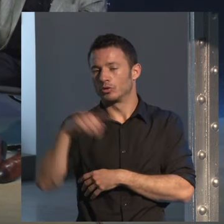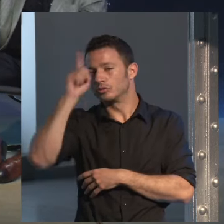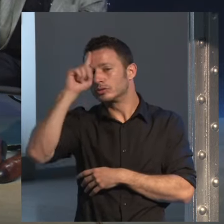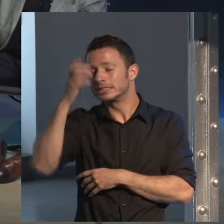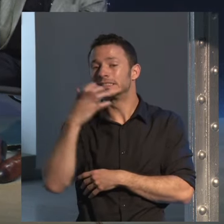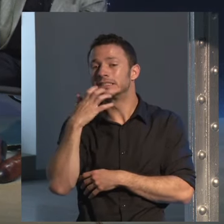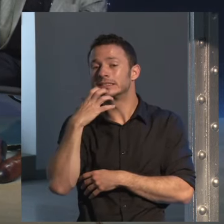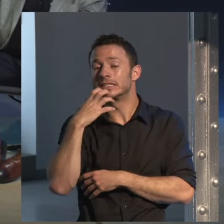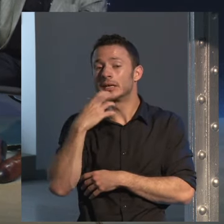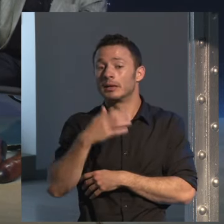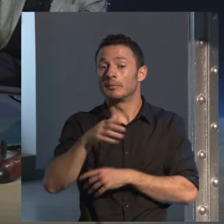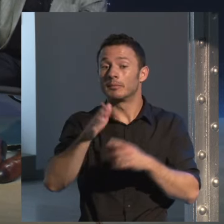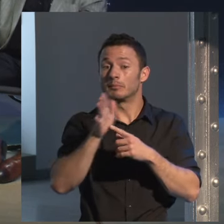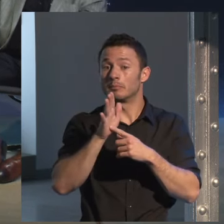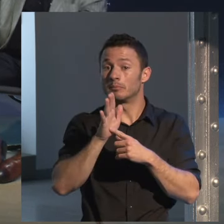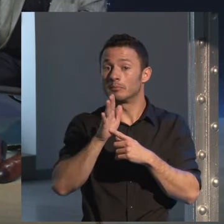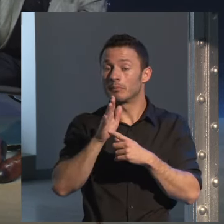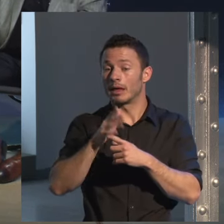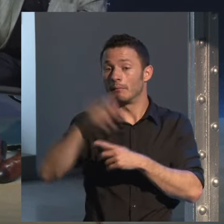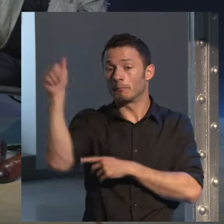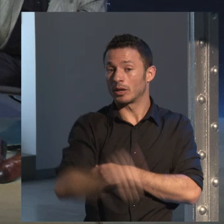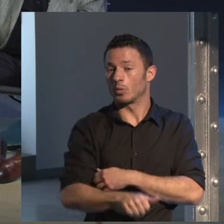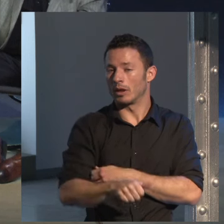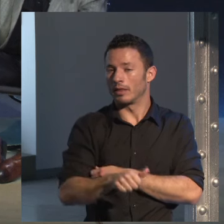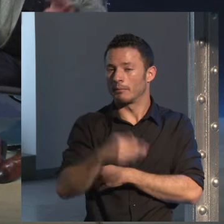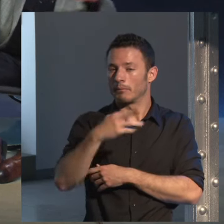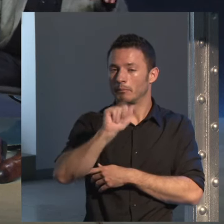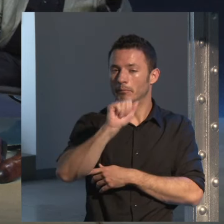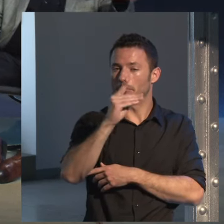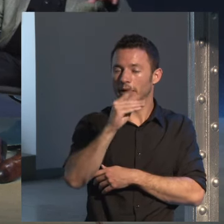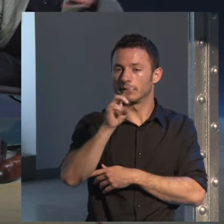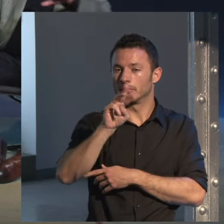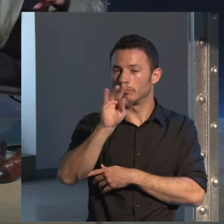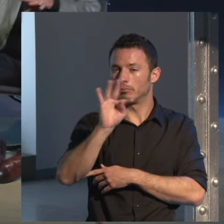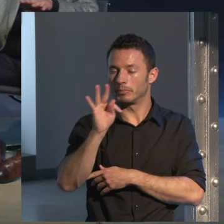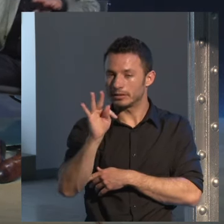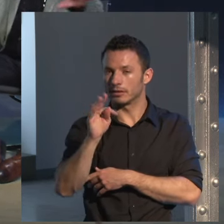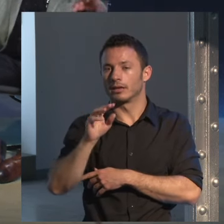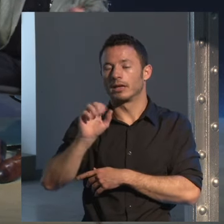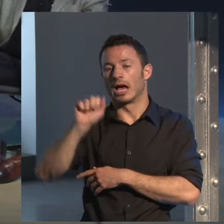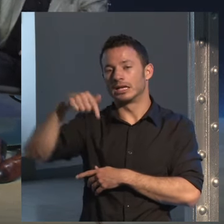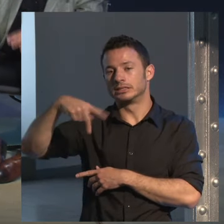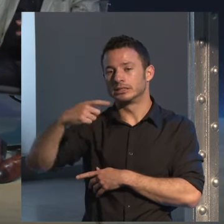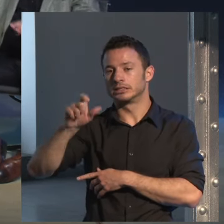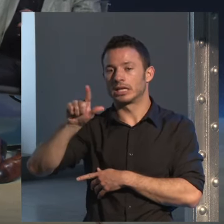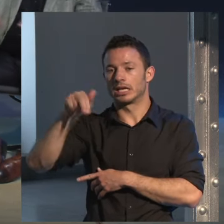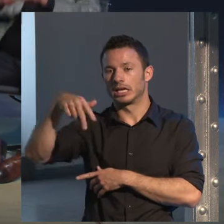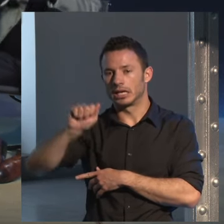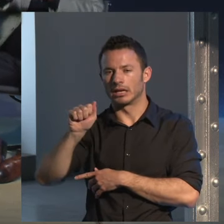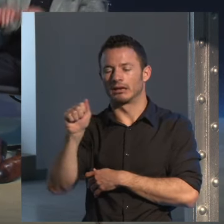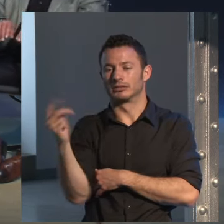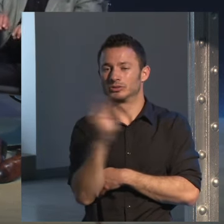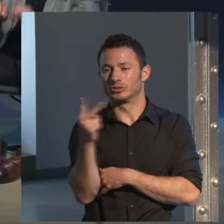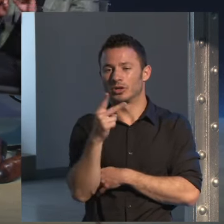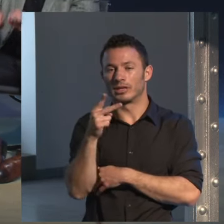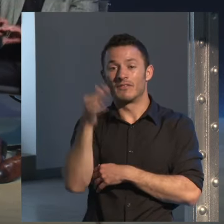de Brad Pitt y Angelina Jolie, que están en un pueblo de Francia. Y al final él